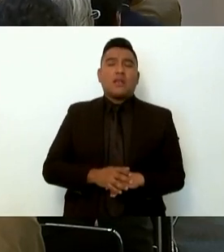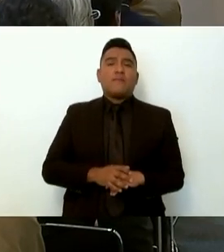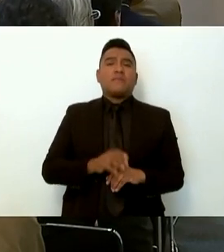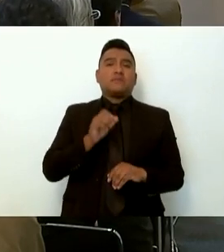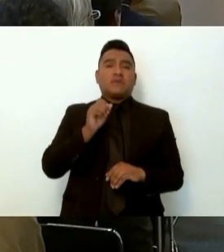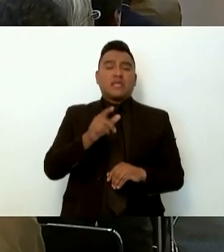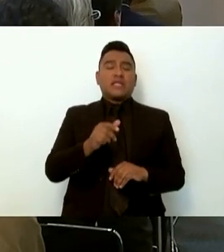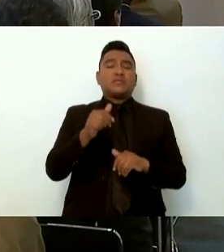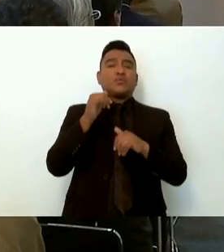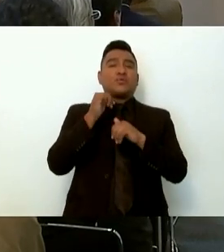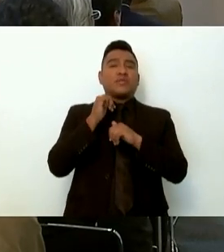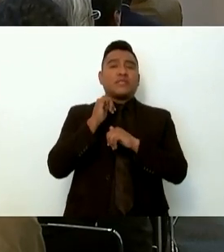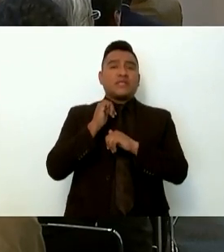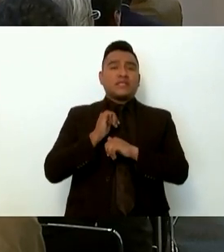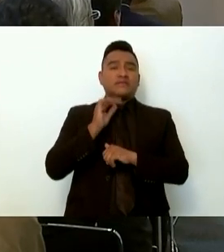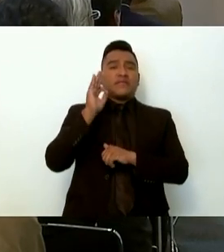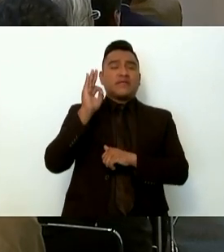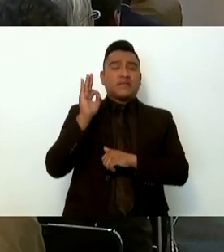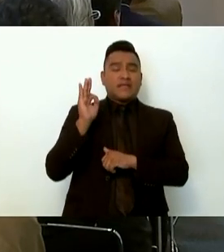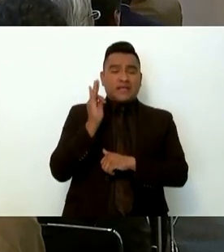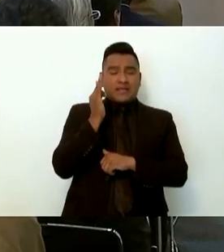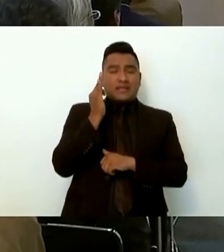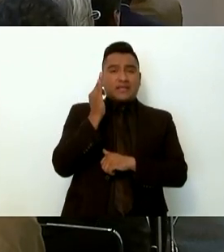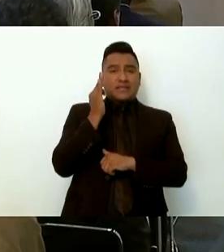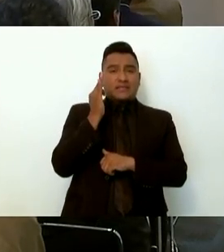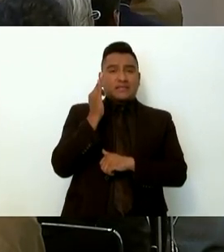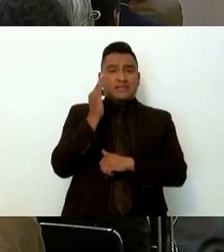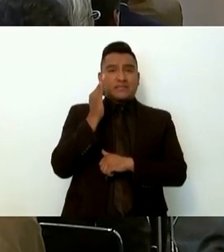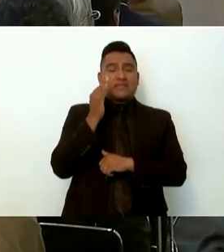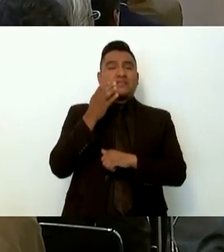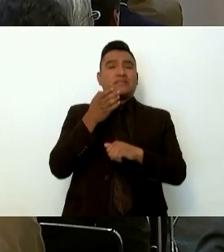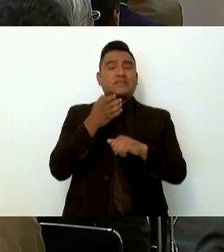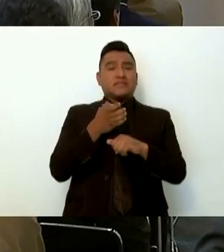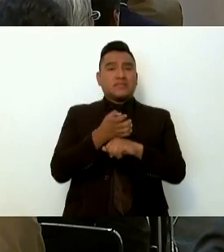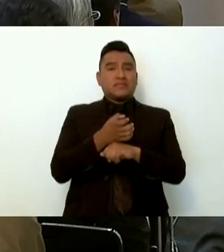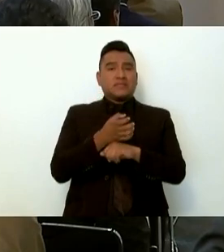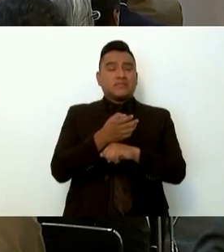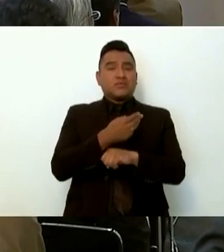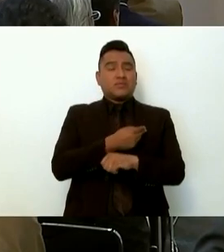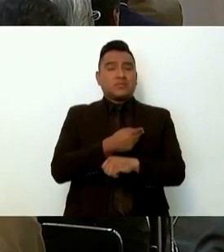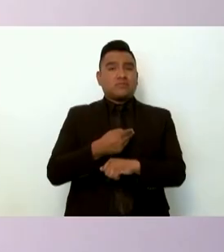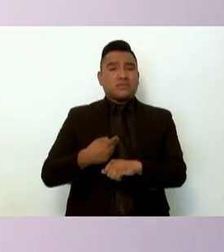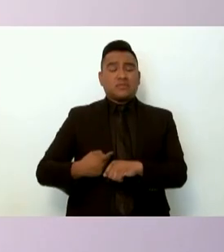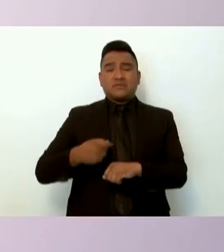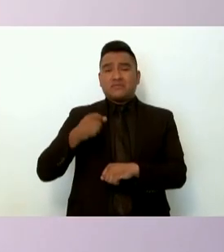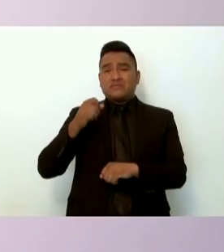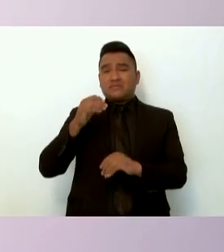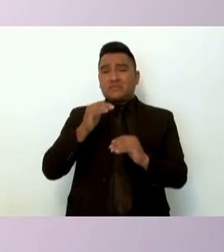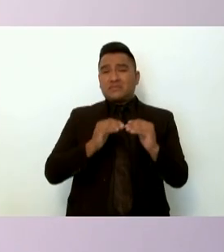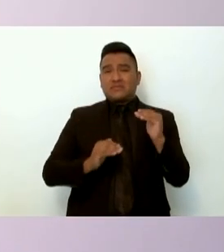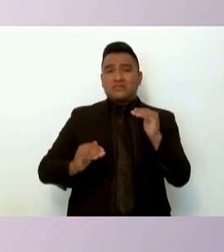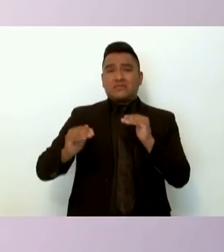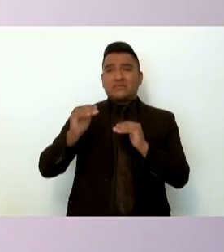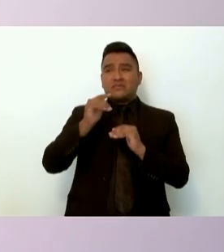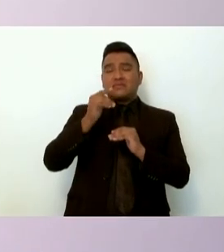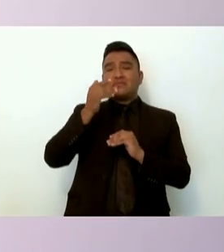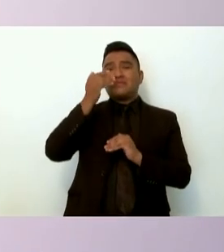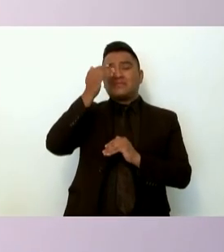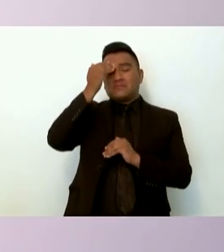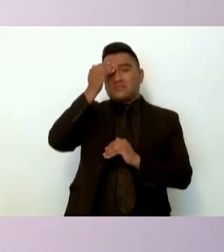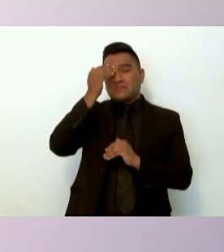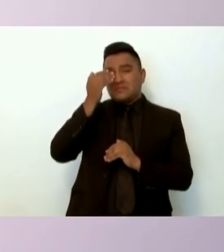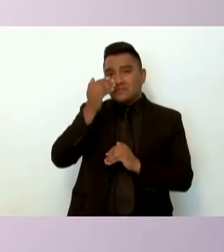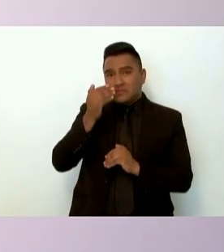estatales y municipales del alto nivel fueron omisas ineligentes y que existen